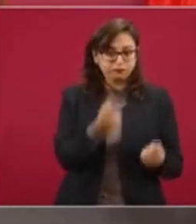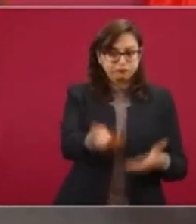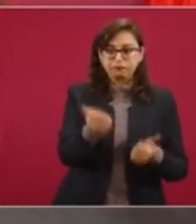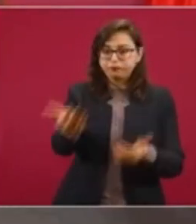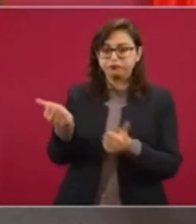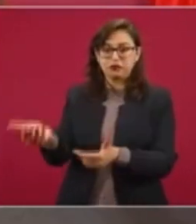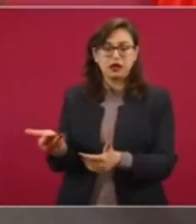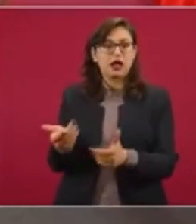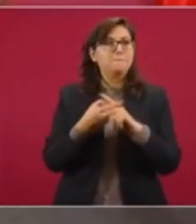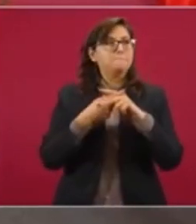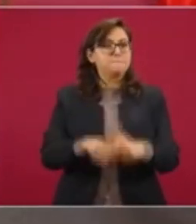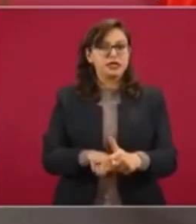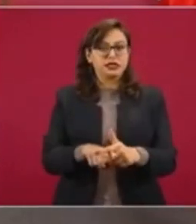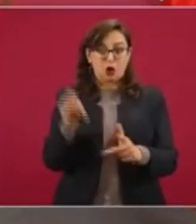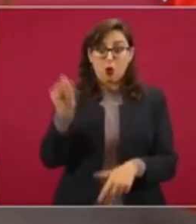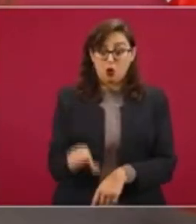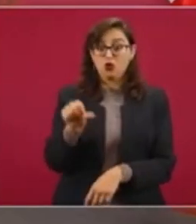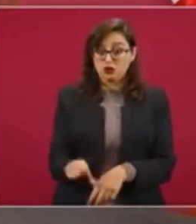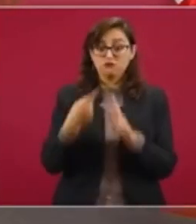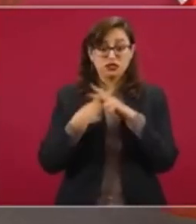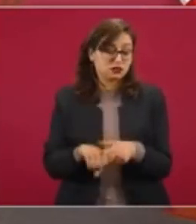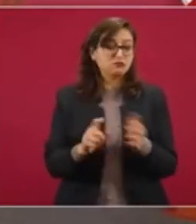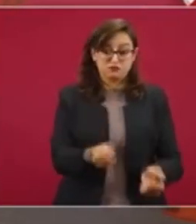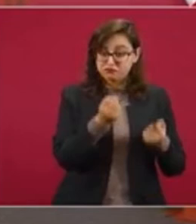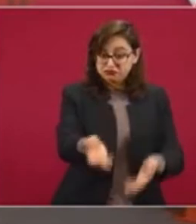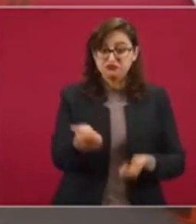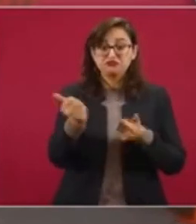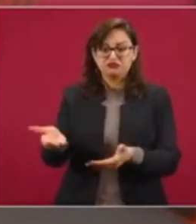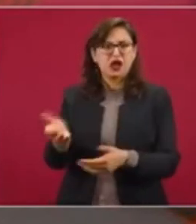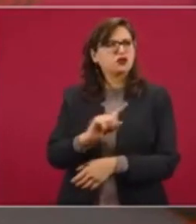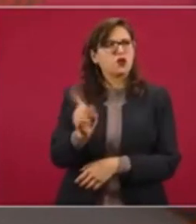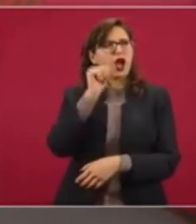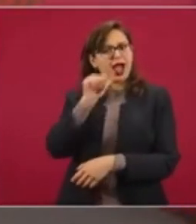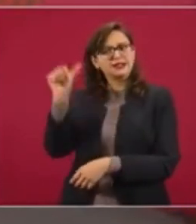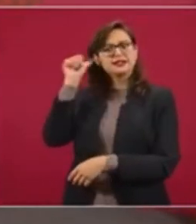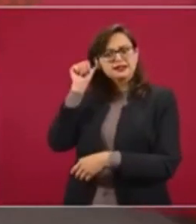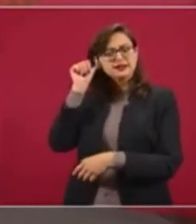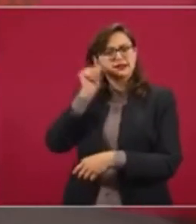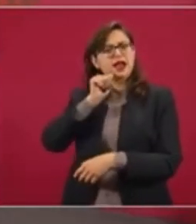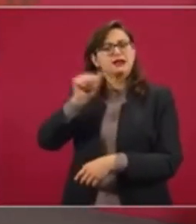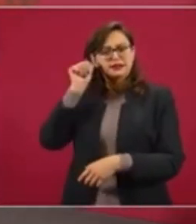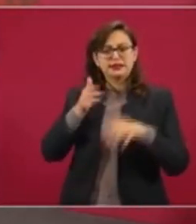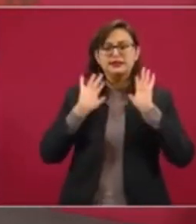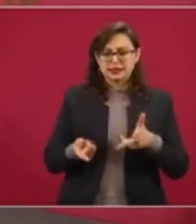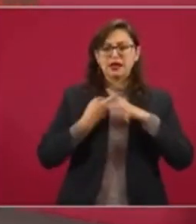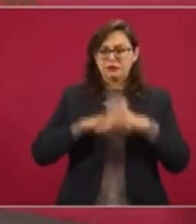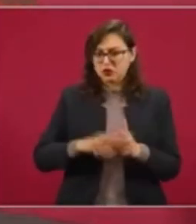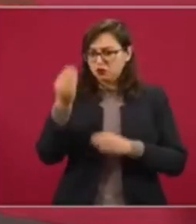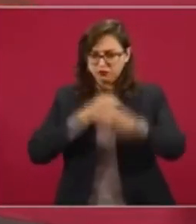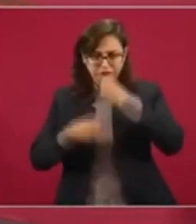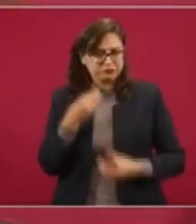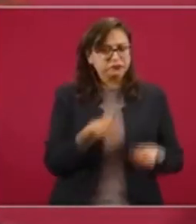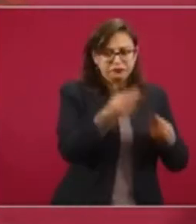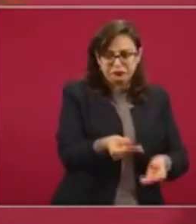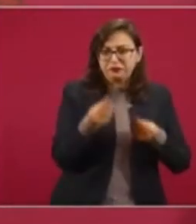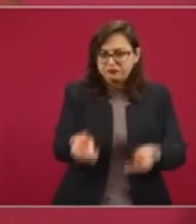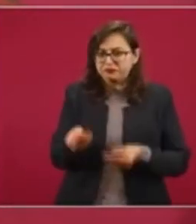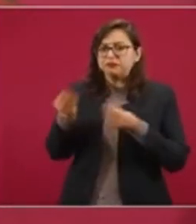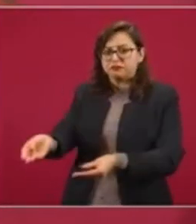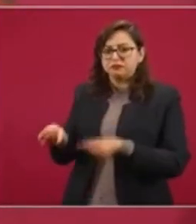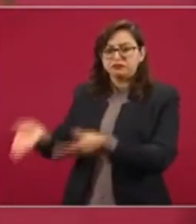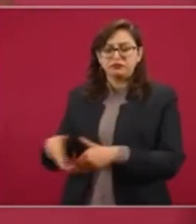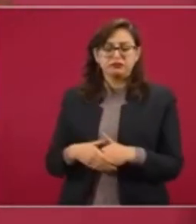a partir de ahora. Desde ayer ya empezó el programa de la entrega de despensas para